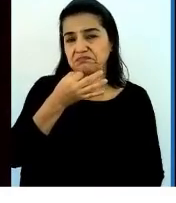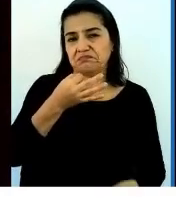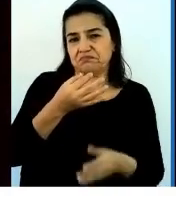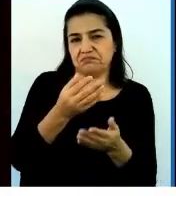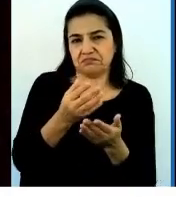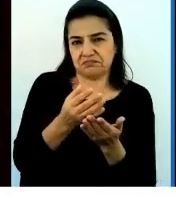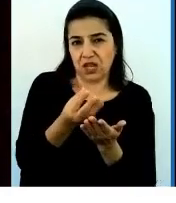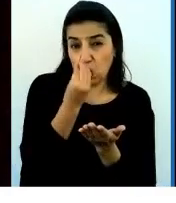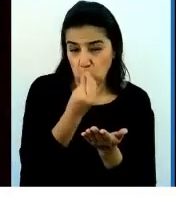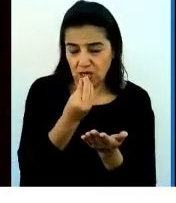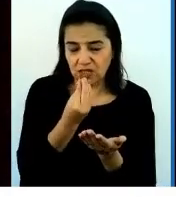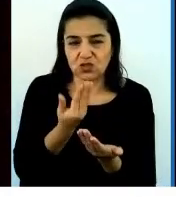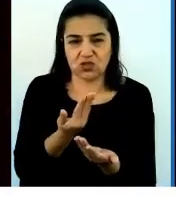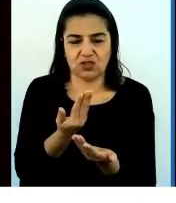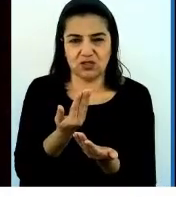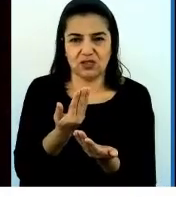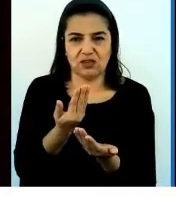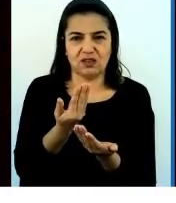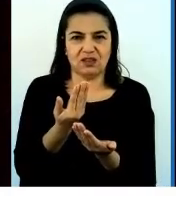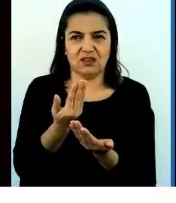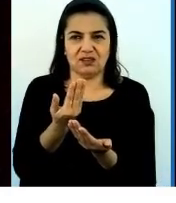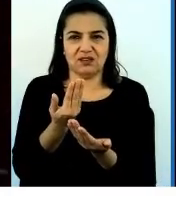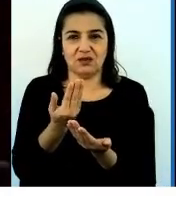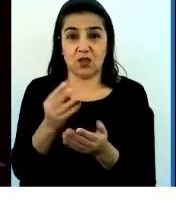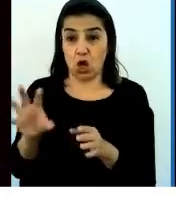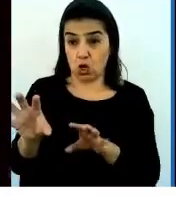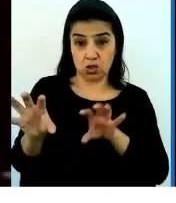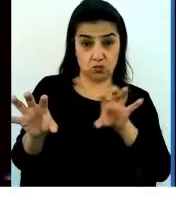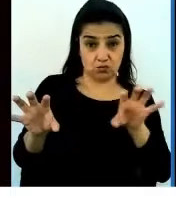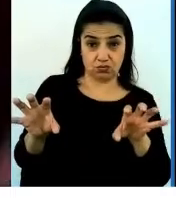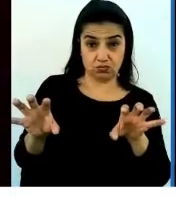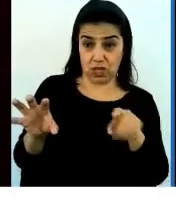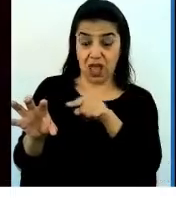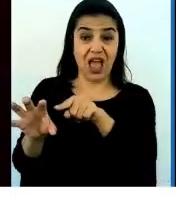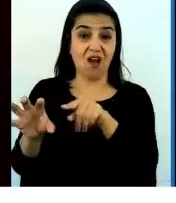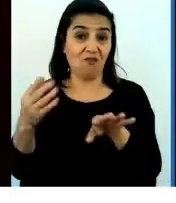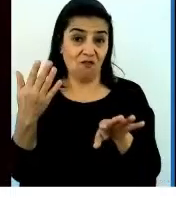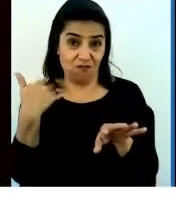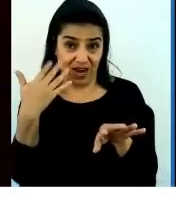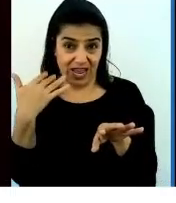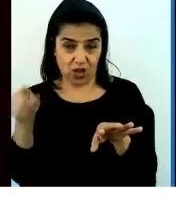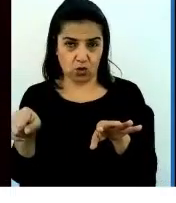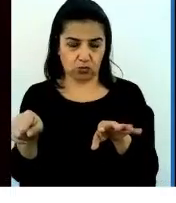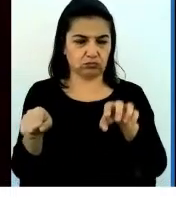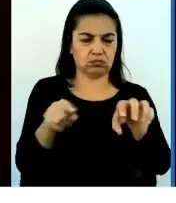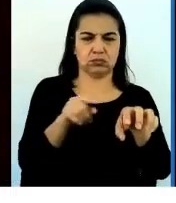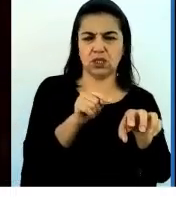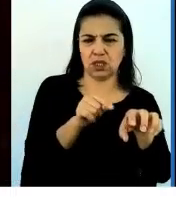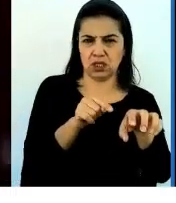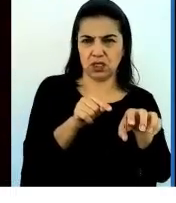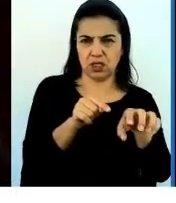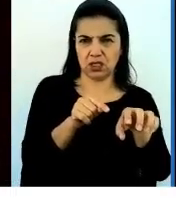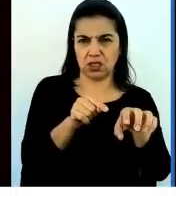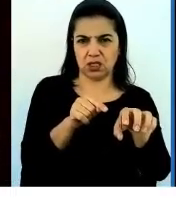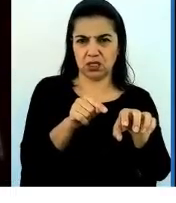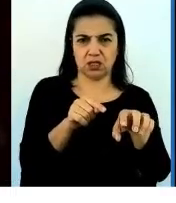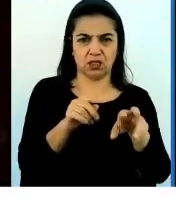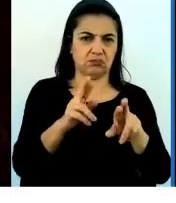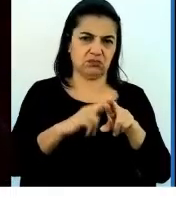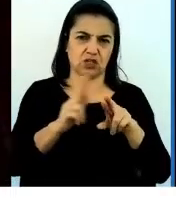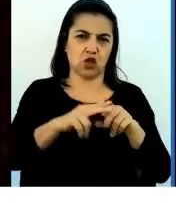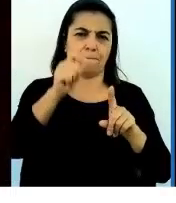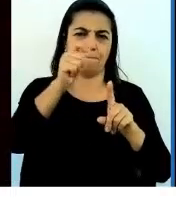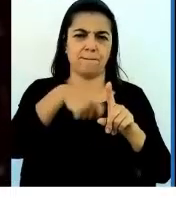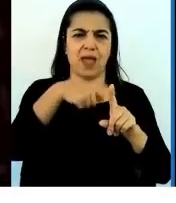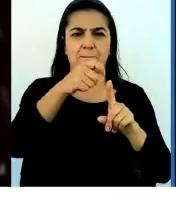diferencia en un producto que está muy fresco con un producto que se ha hecho en el store por meses y